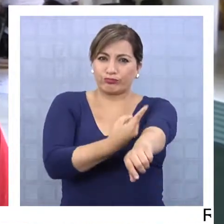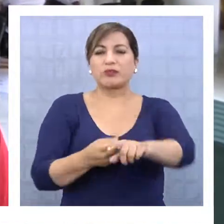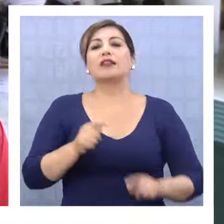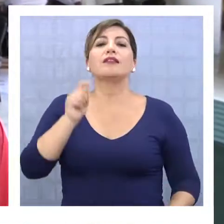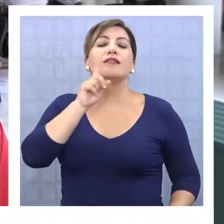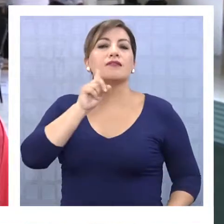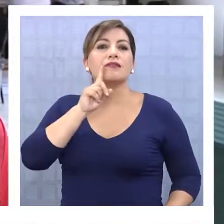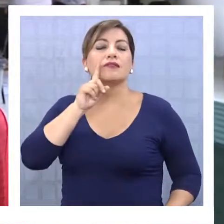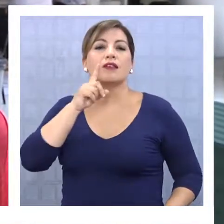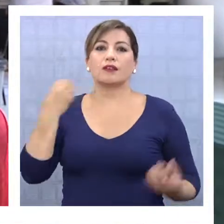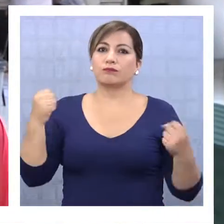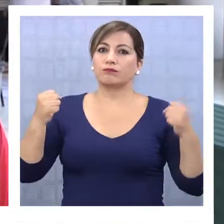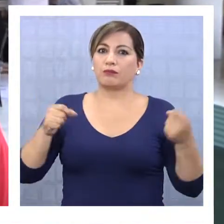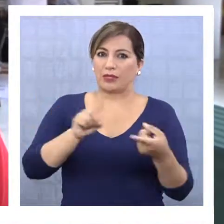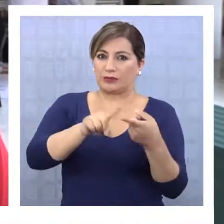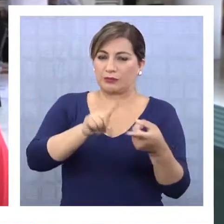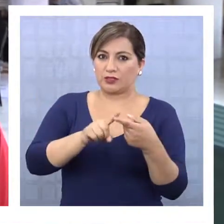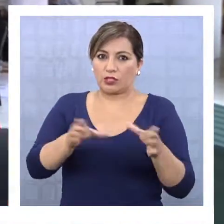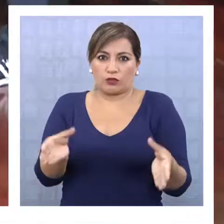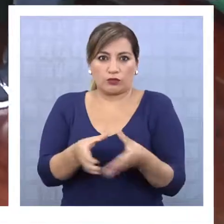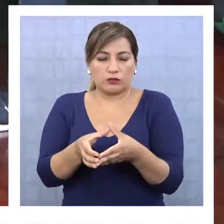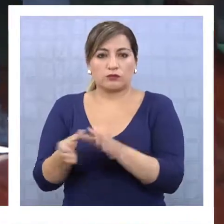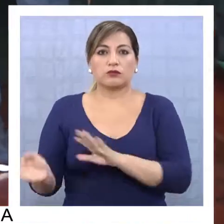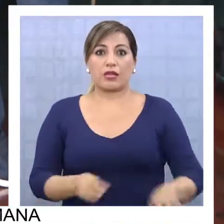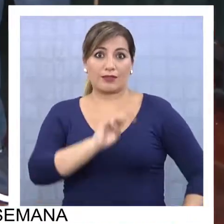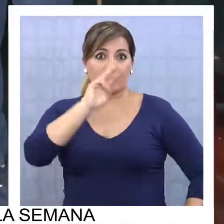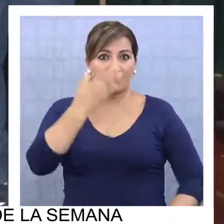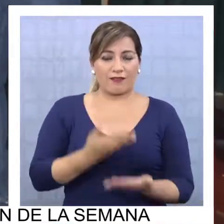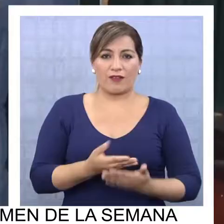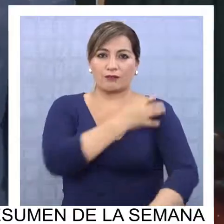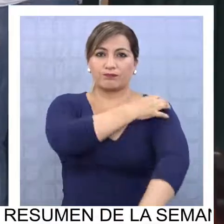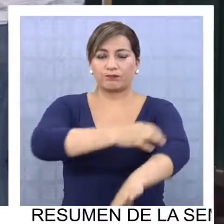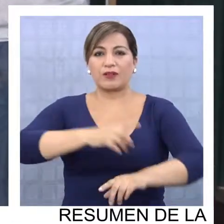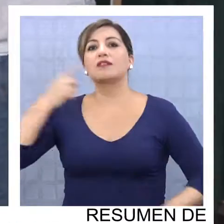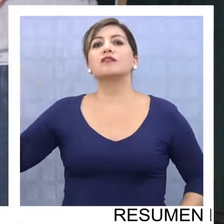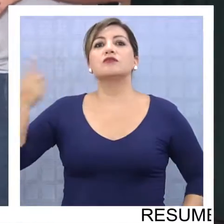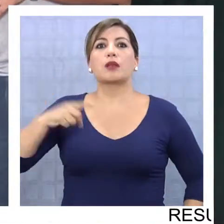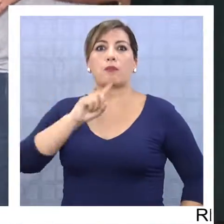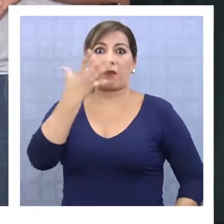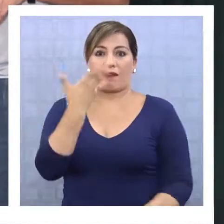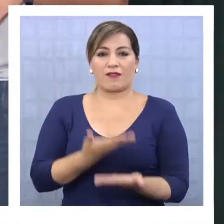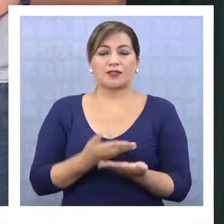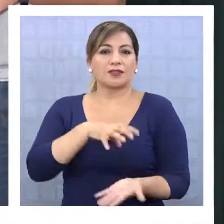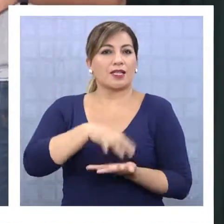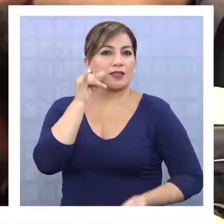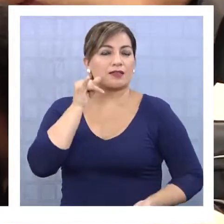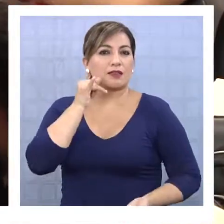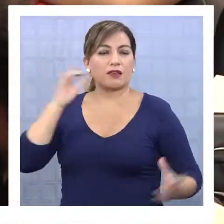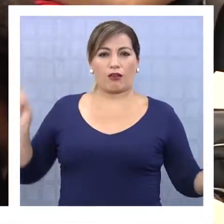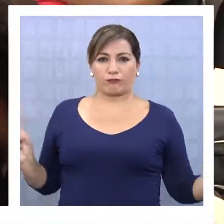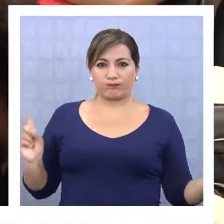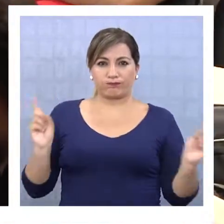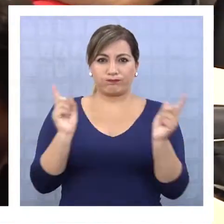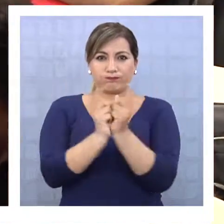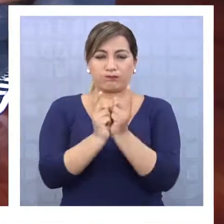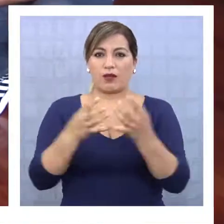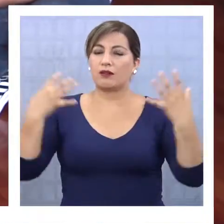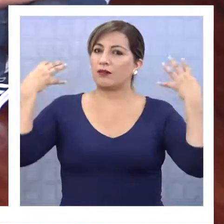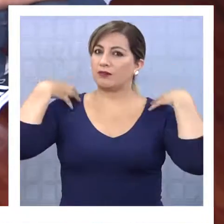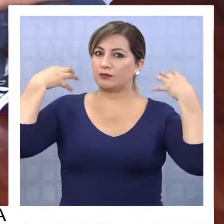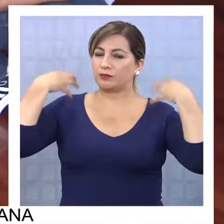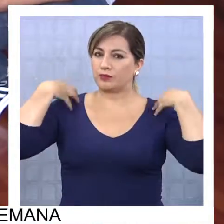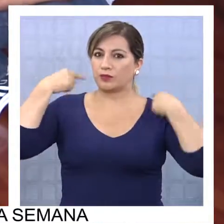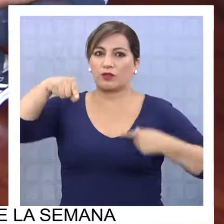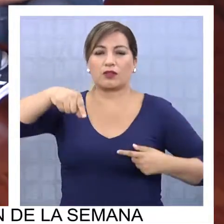deportivo para fomentar la participación comunitaria. Esta es la tercera jornada nacional, primera en Iquique, que reúne a los encargados